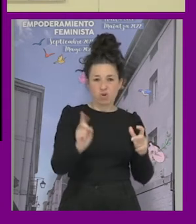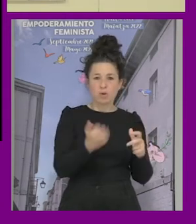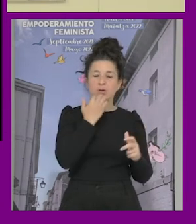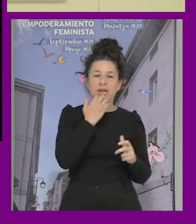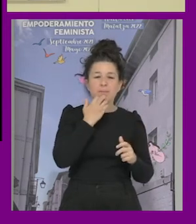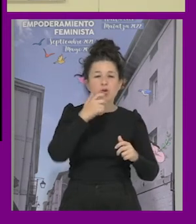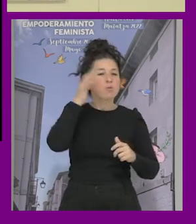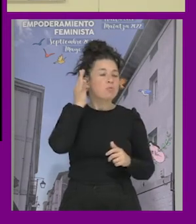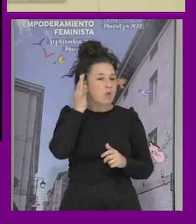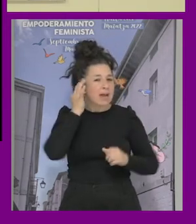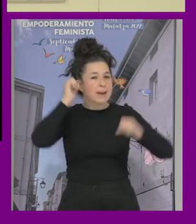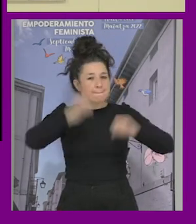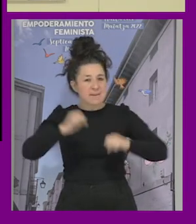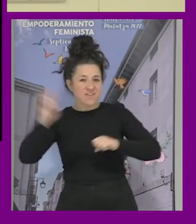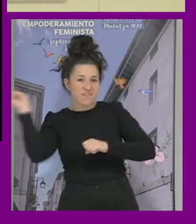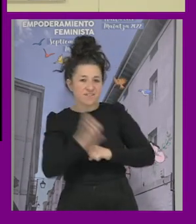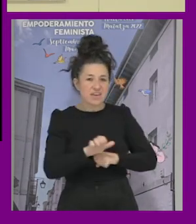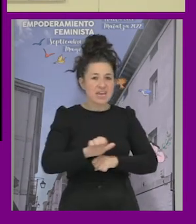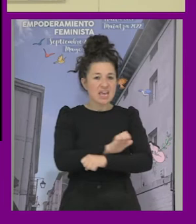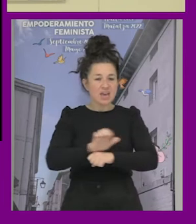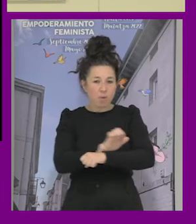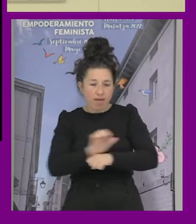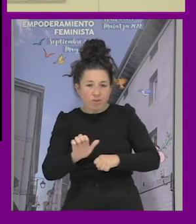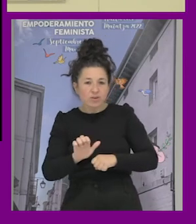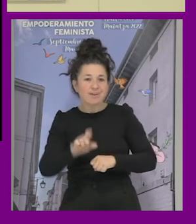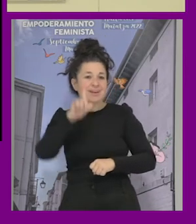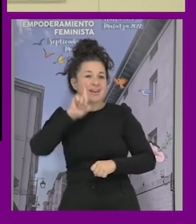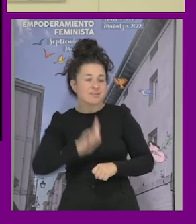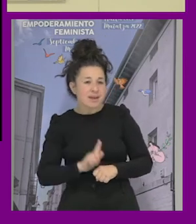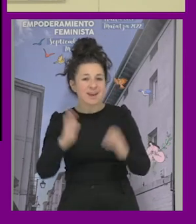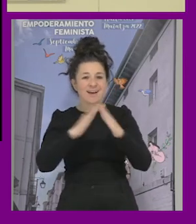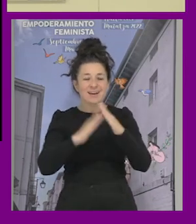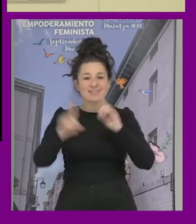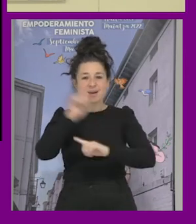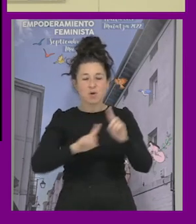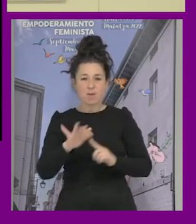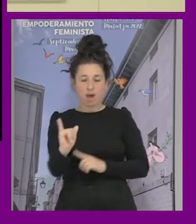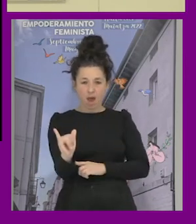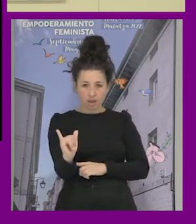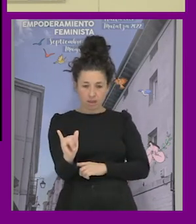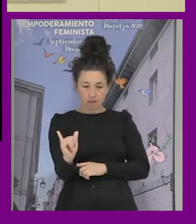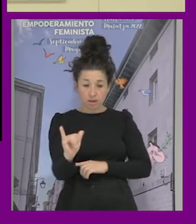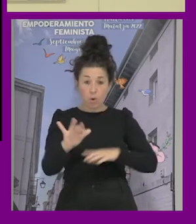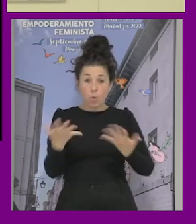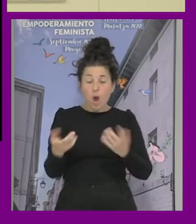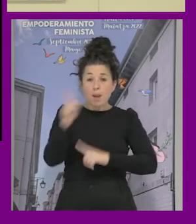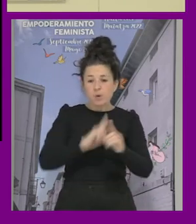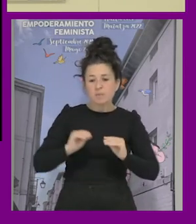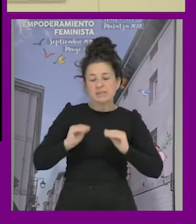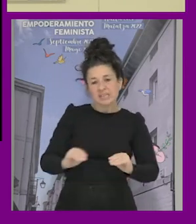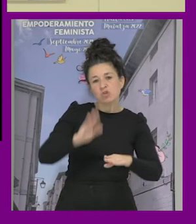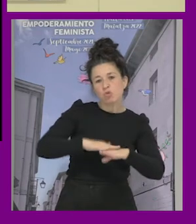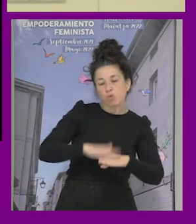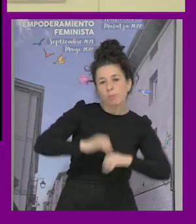a lesbiana que tiene un problema de vivienda ¿qué parte de su problemática es por lesbiana por mujer por mayor